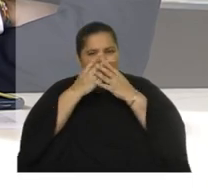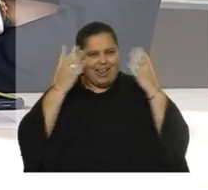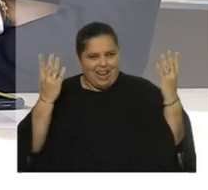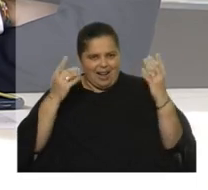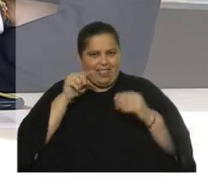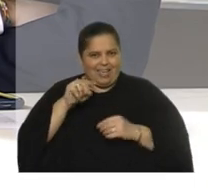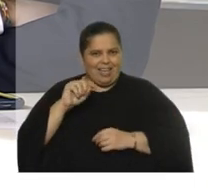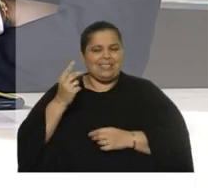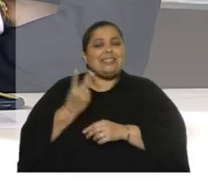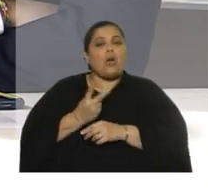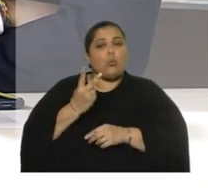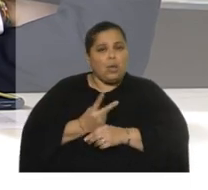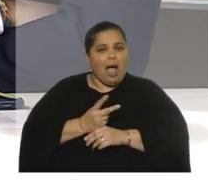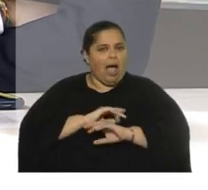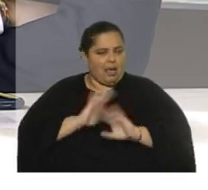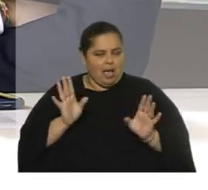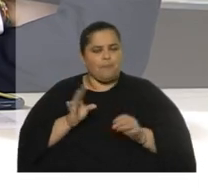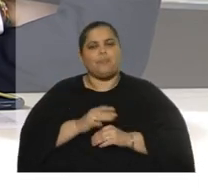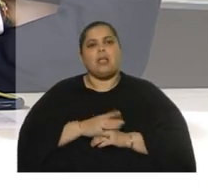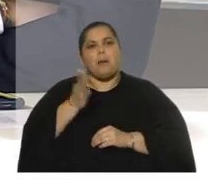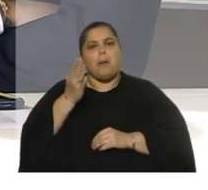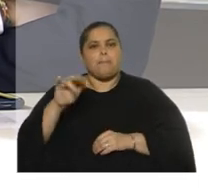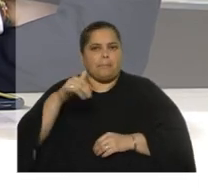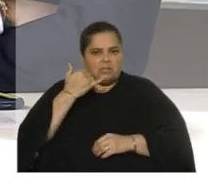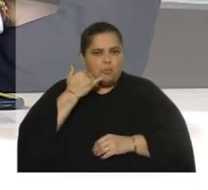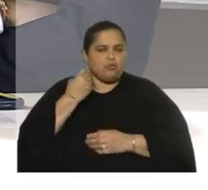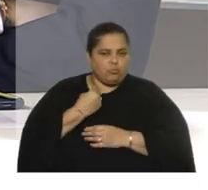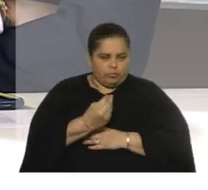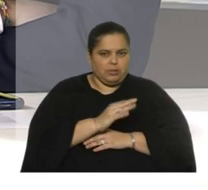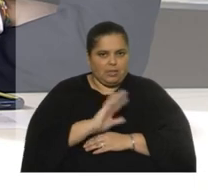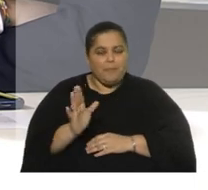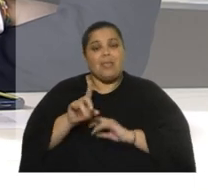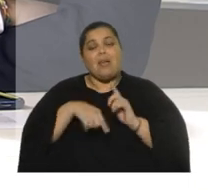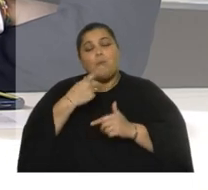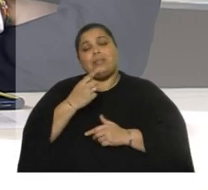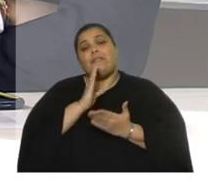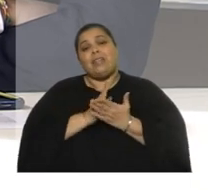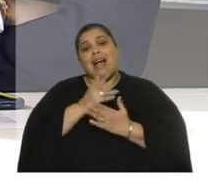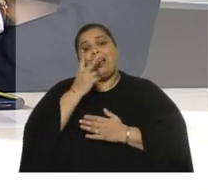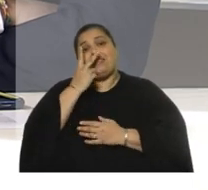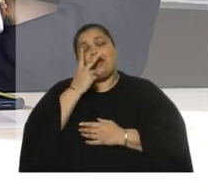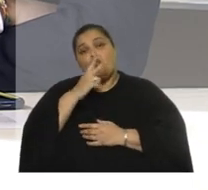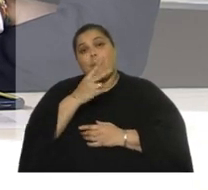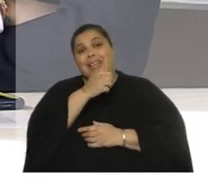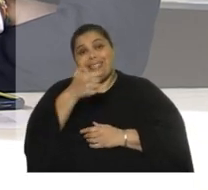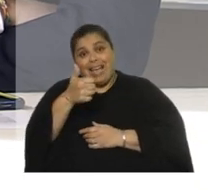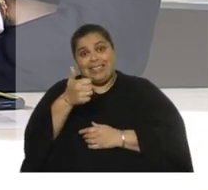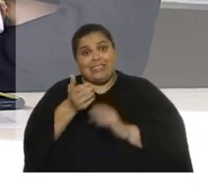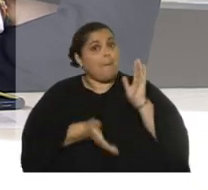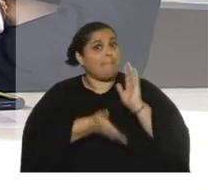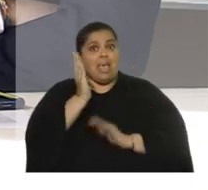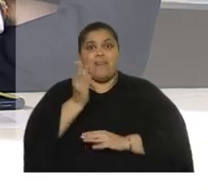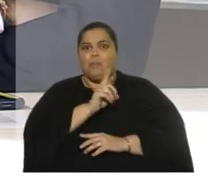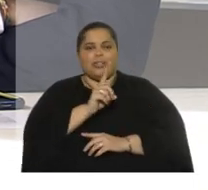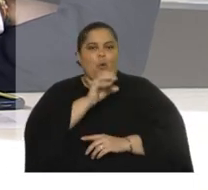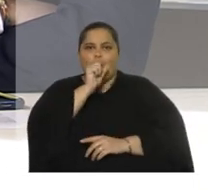no sé quién ahí, si fue Alex o quién fue, pero bueno, me llamó ella, ya a fines del 2006 me iba, porque yo aguanto poco cuando